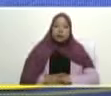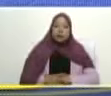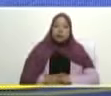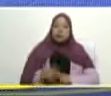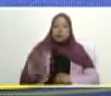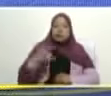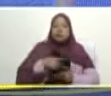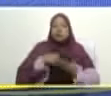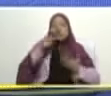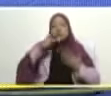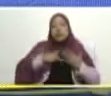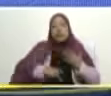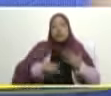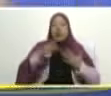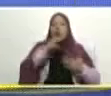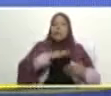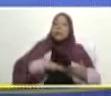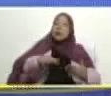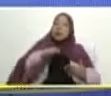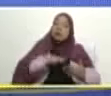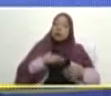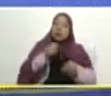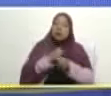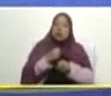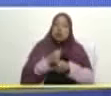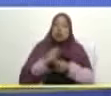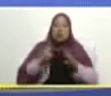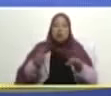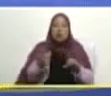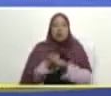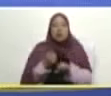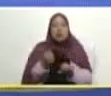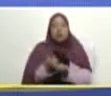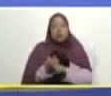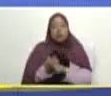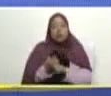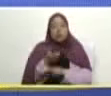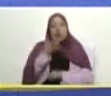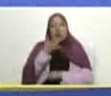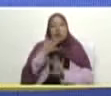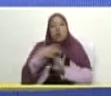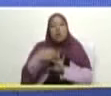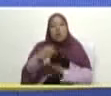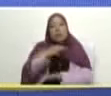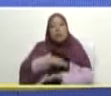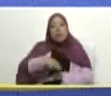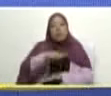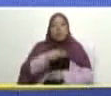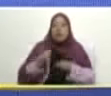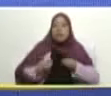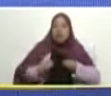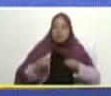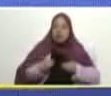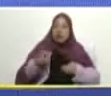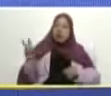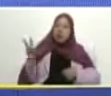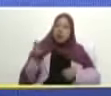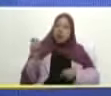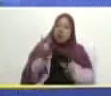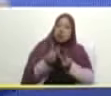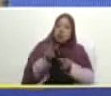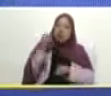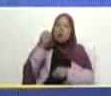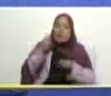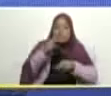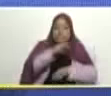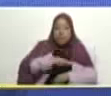planes y misiones que traíamos por ejemplo la gran misión viva Venezuela mi patria querida